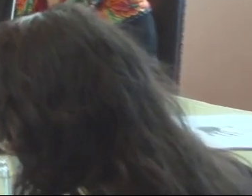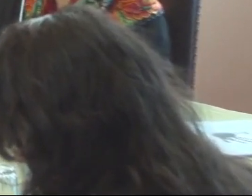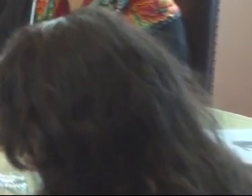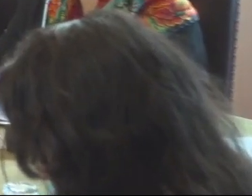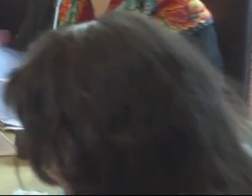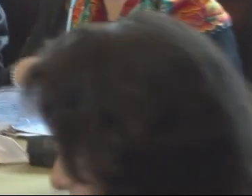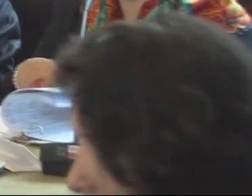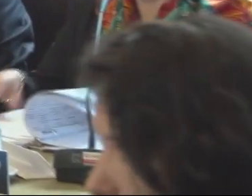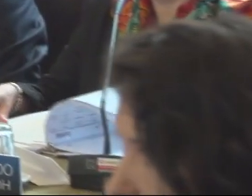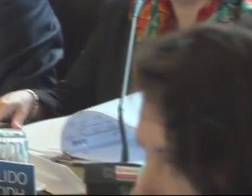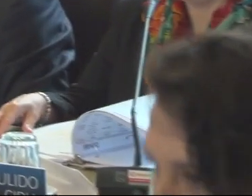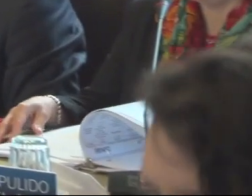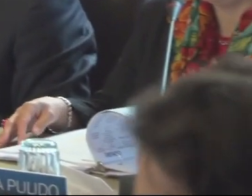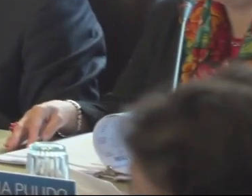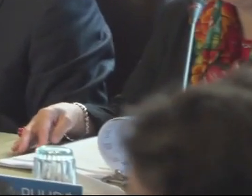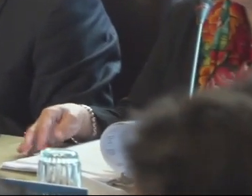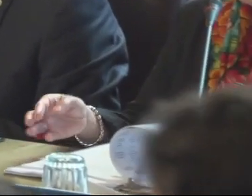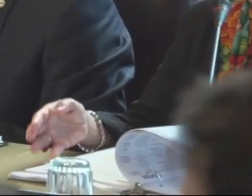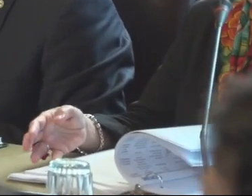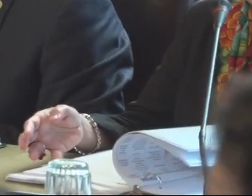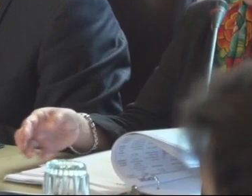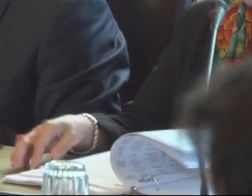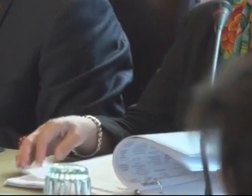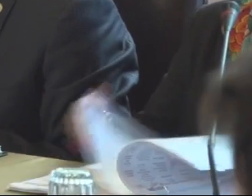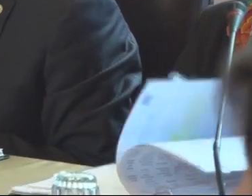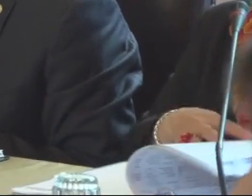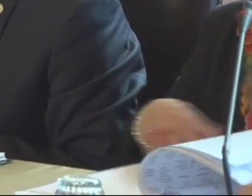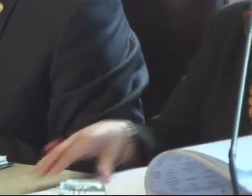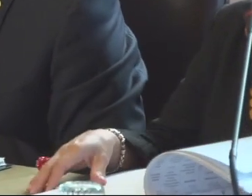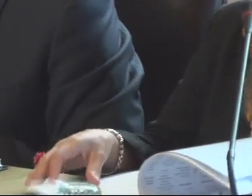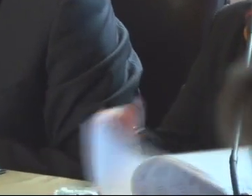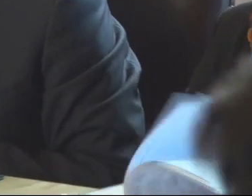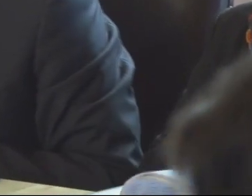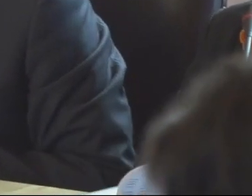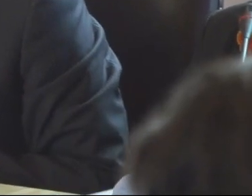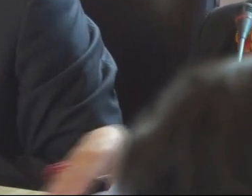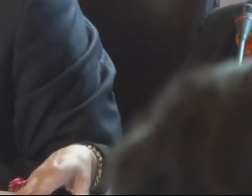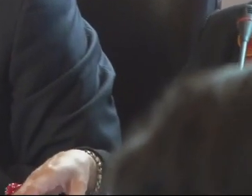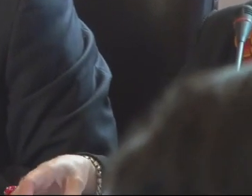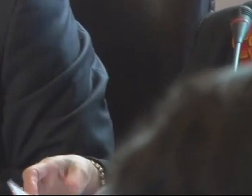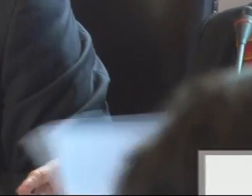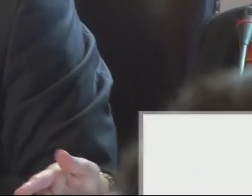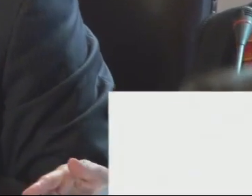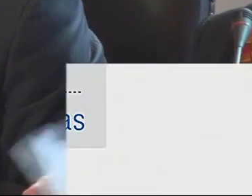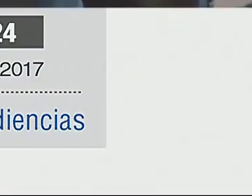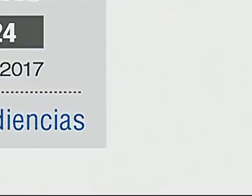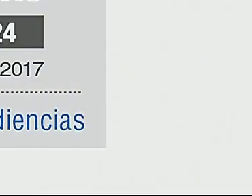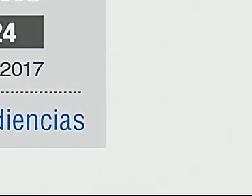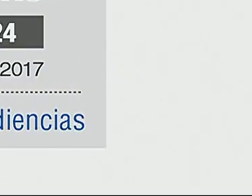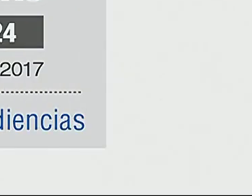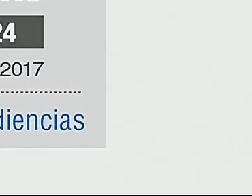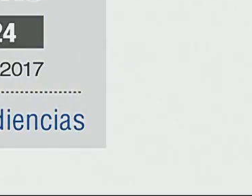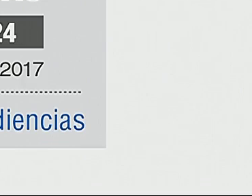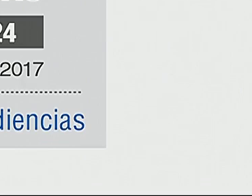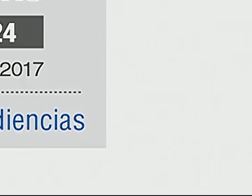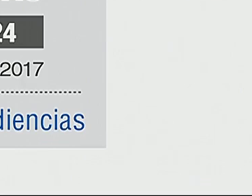Saludamos la presencia de la digna representación de las organizaciones solicitantes y de la digna delegación del